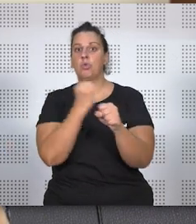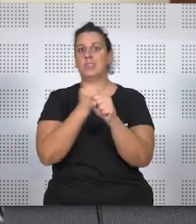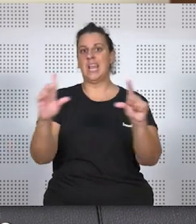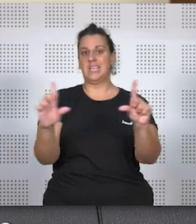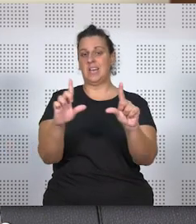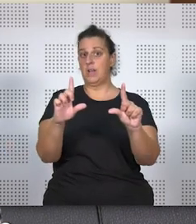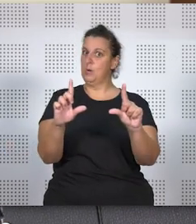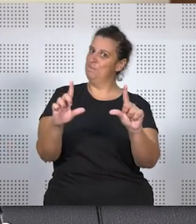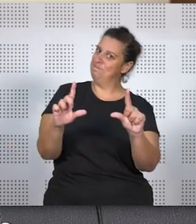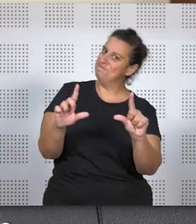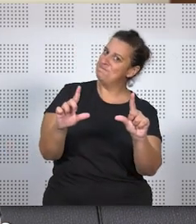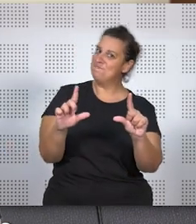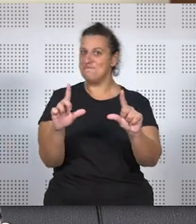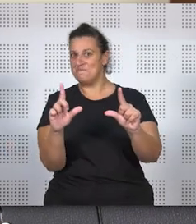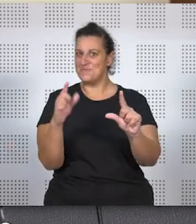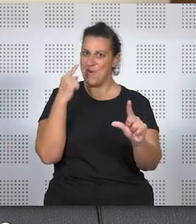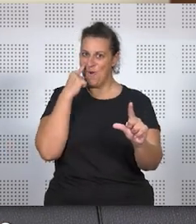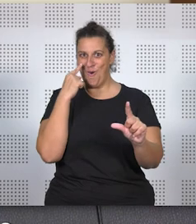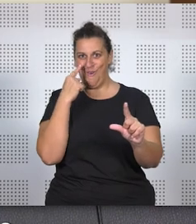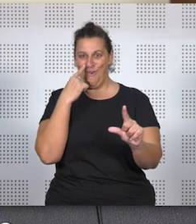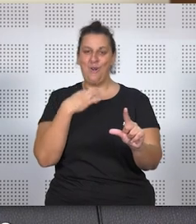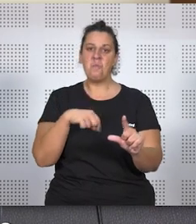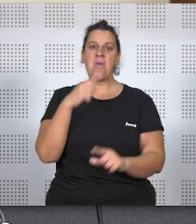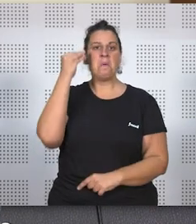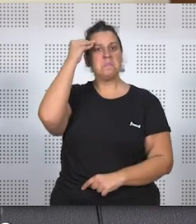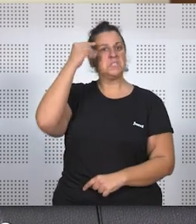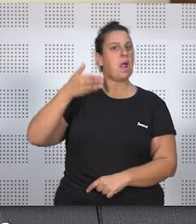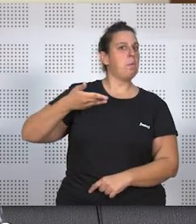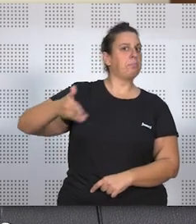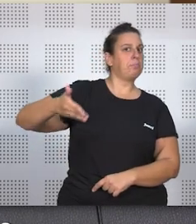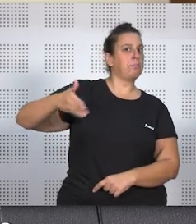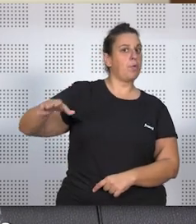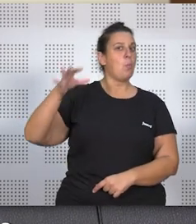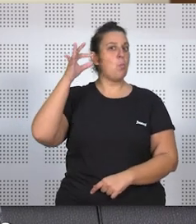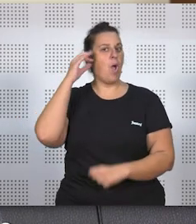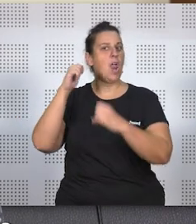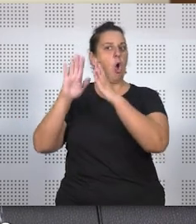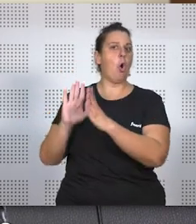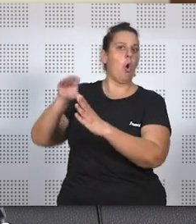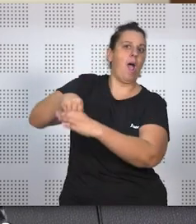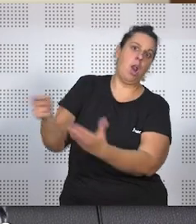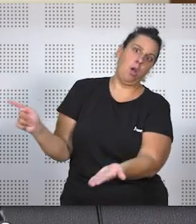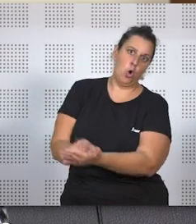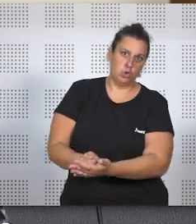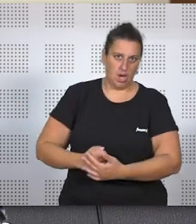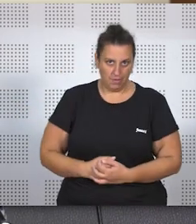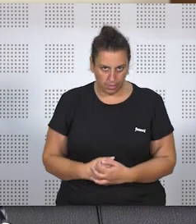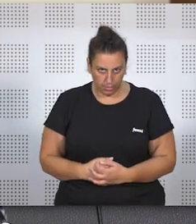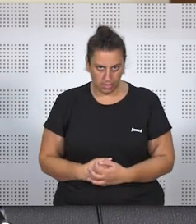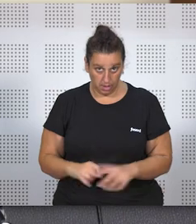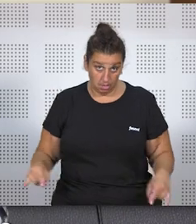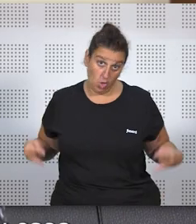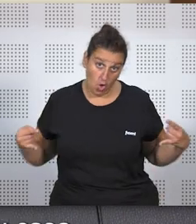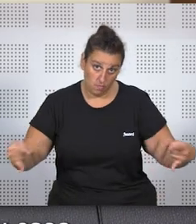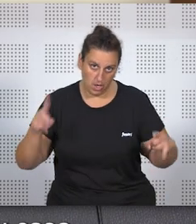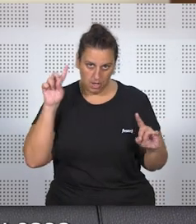podemos caer en la tentación de relegar a las mujeres nuevamente al hogar familiar. Y esta vez por partida